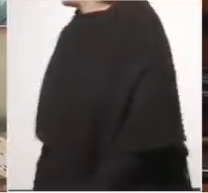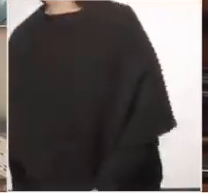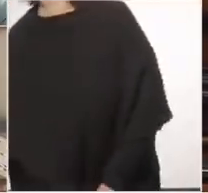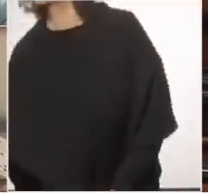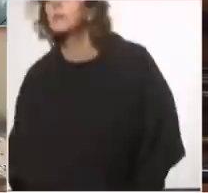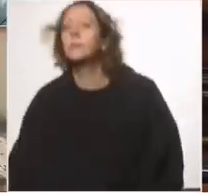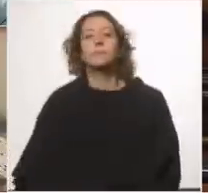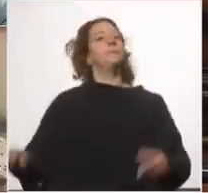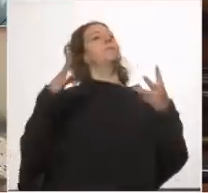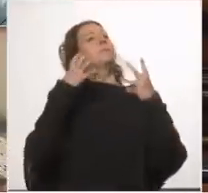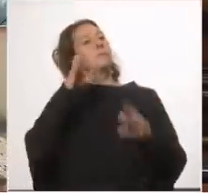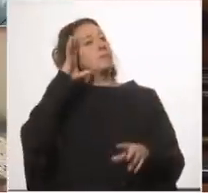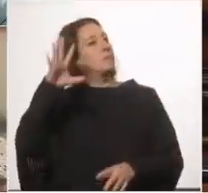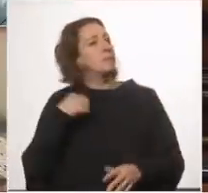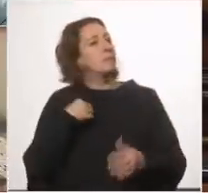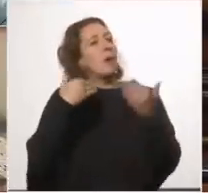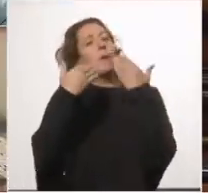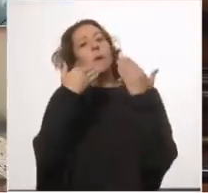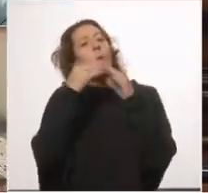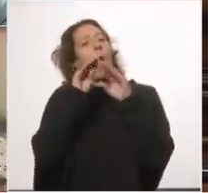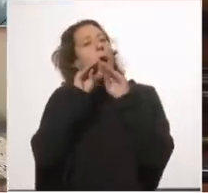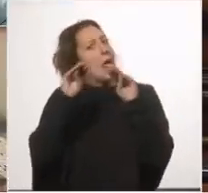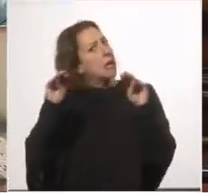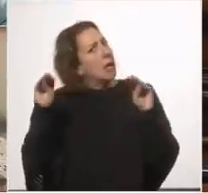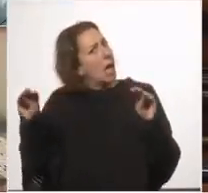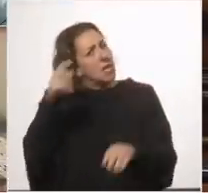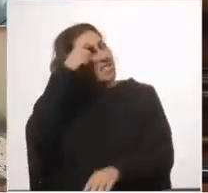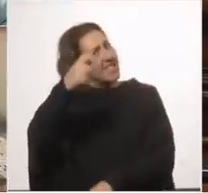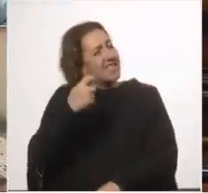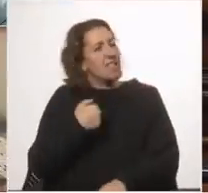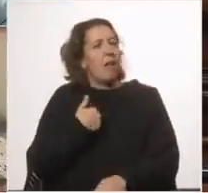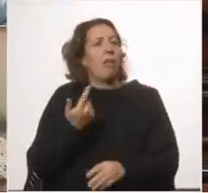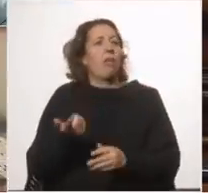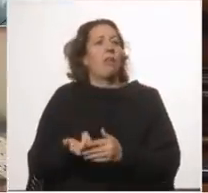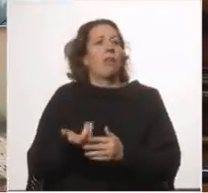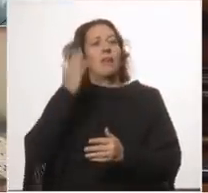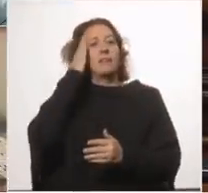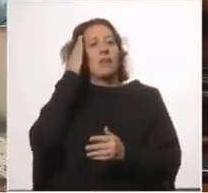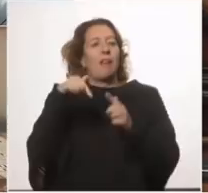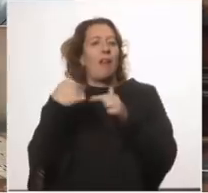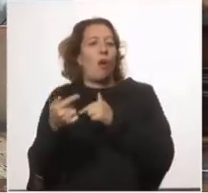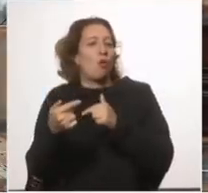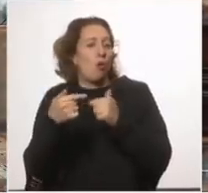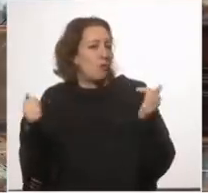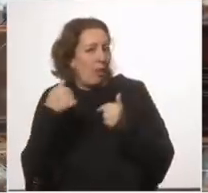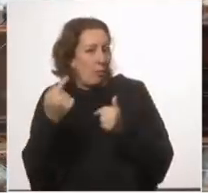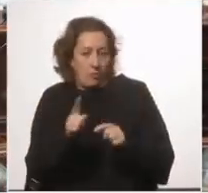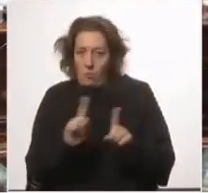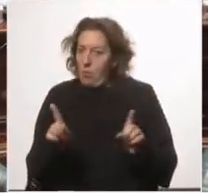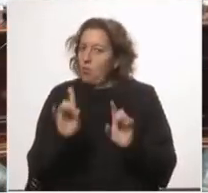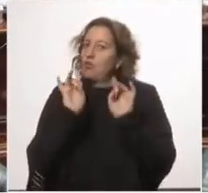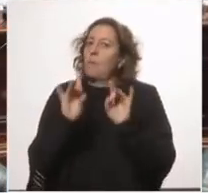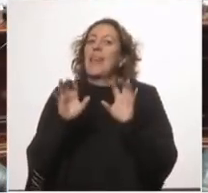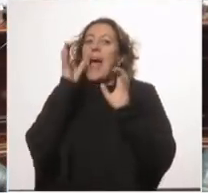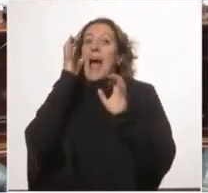quiero recordar que cuando hablamos de las alertas de la ciencia y de los famosos diarios del lunes no hay solo una alerta sanitaria